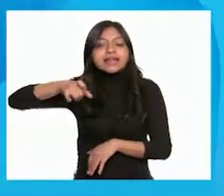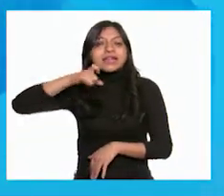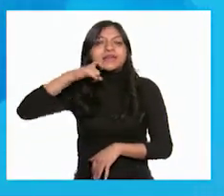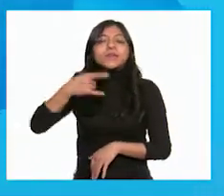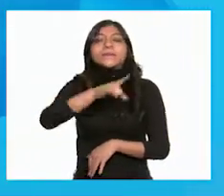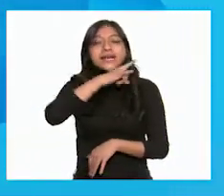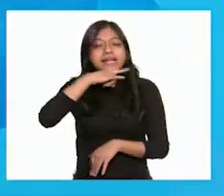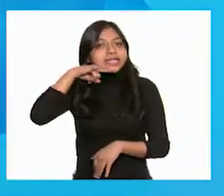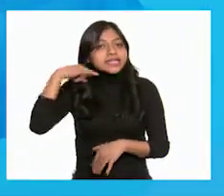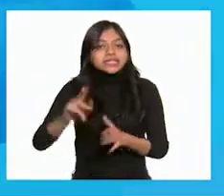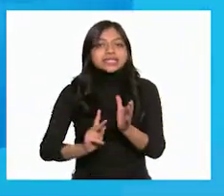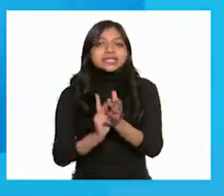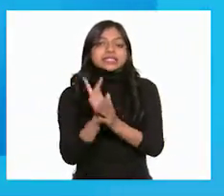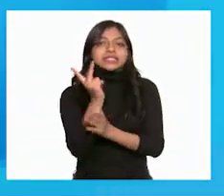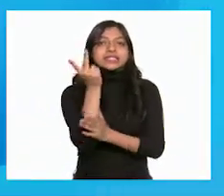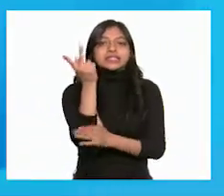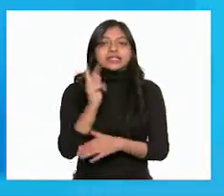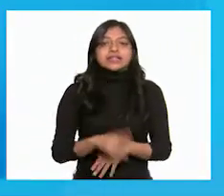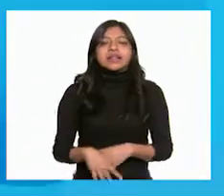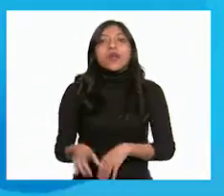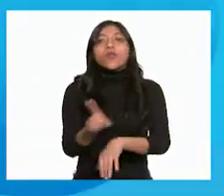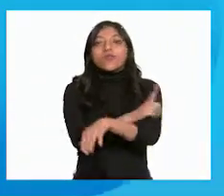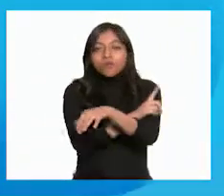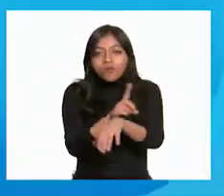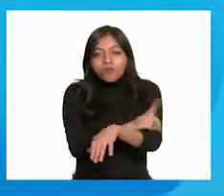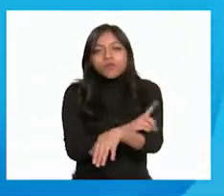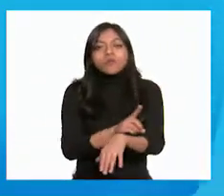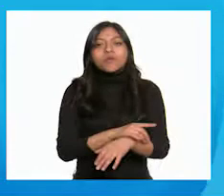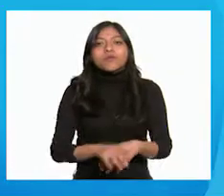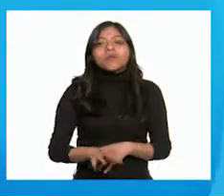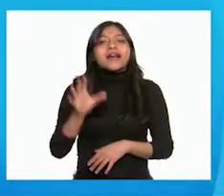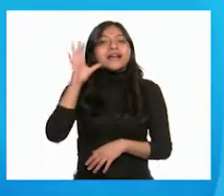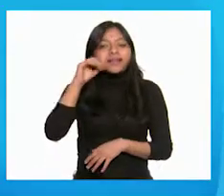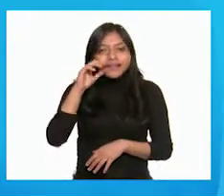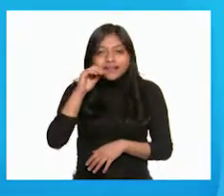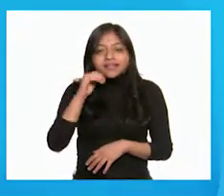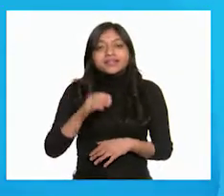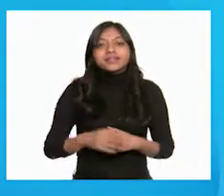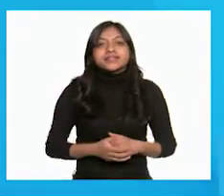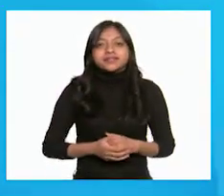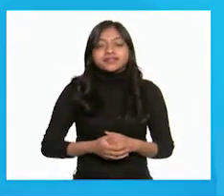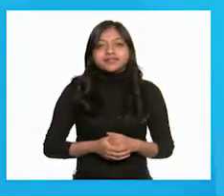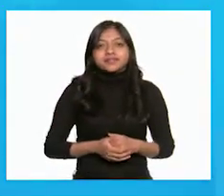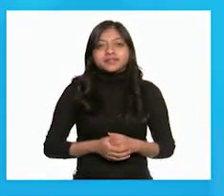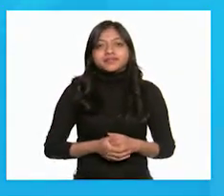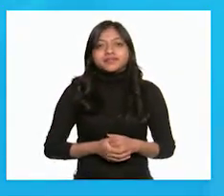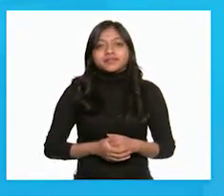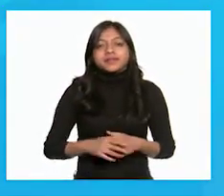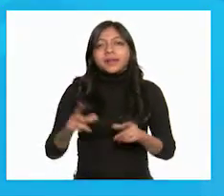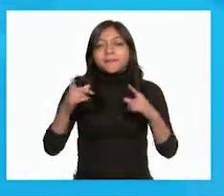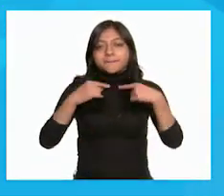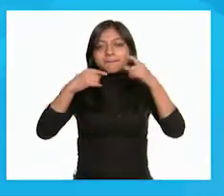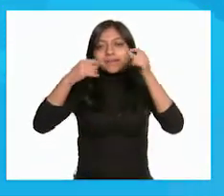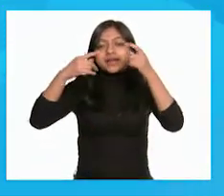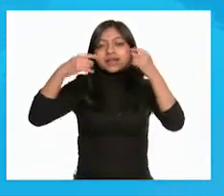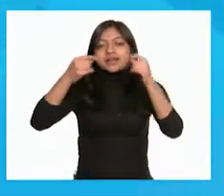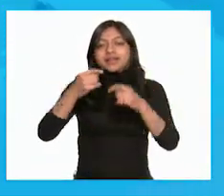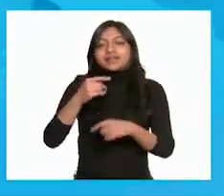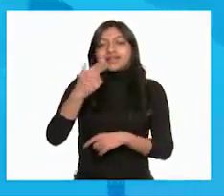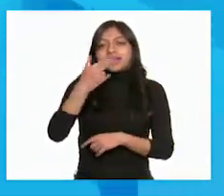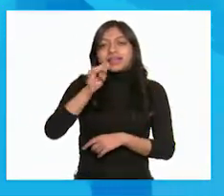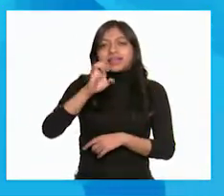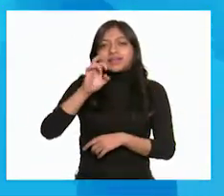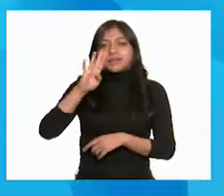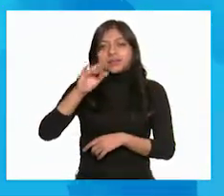chiles, duraznos, naranjas, hierbabuena y